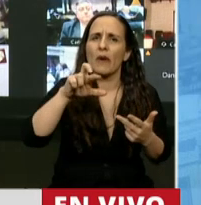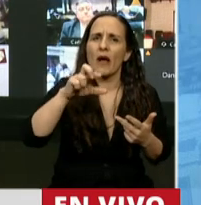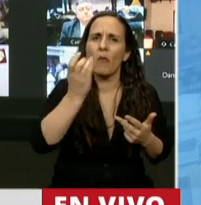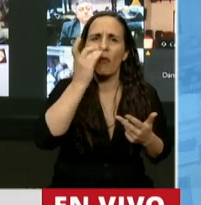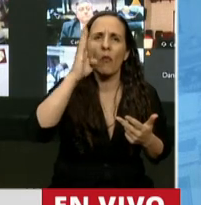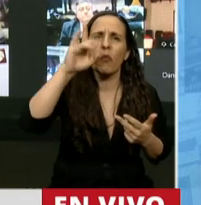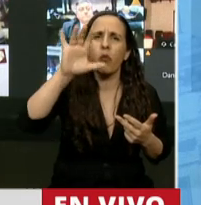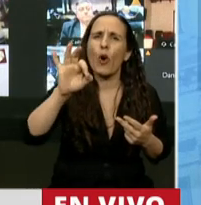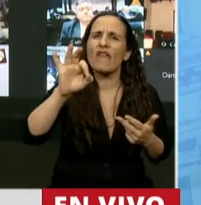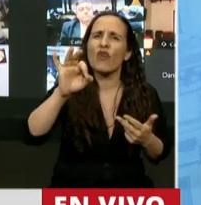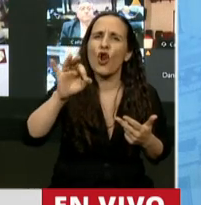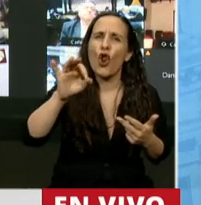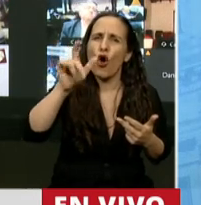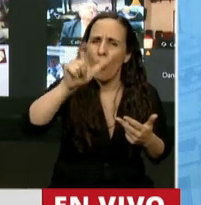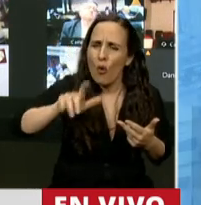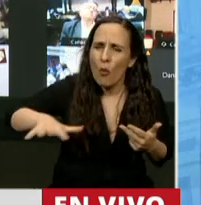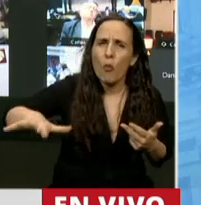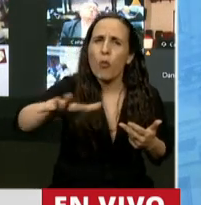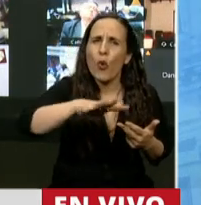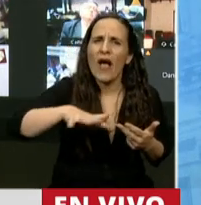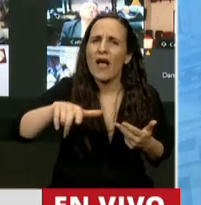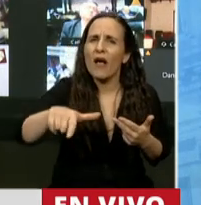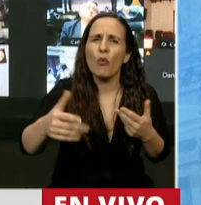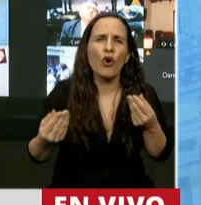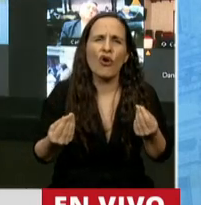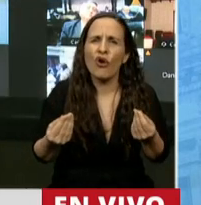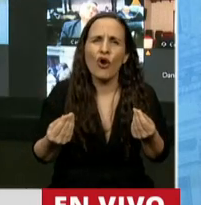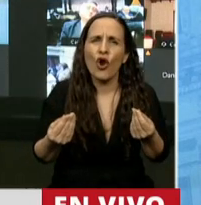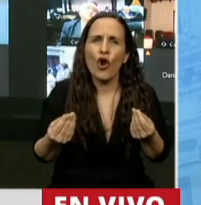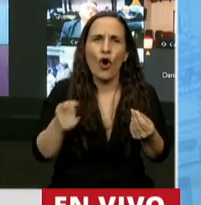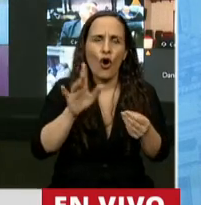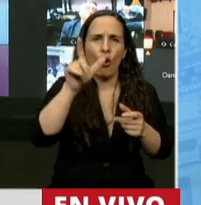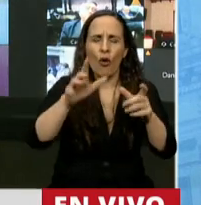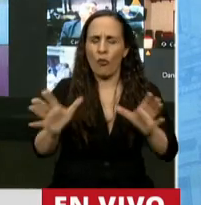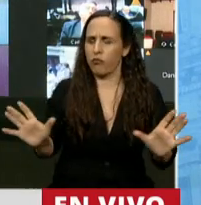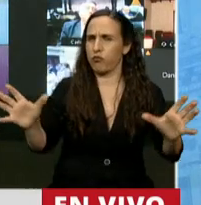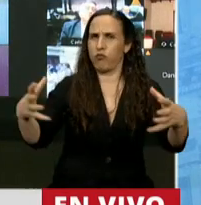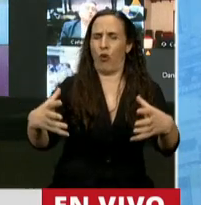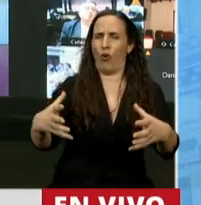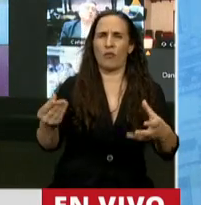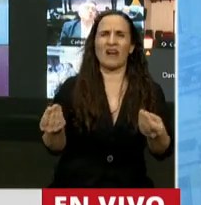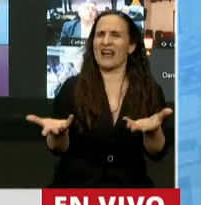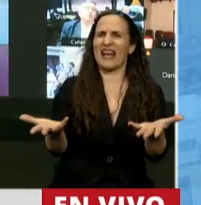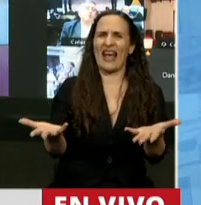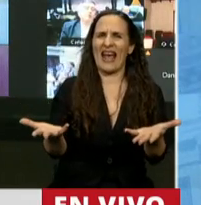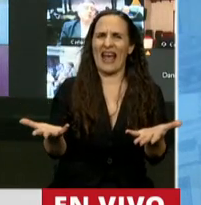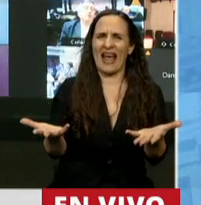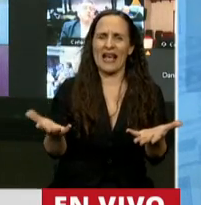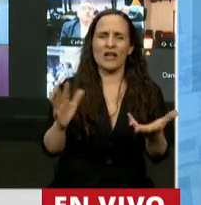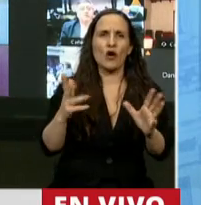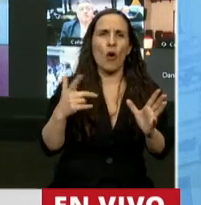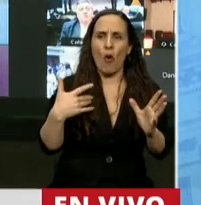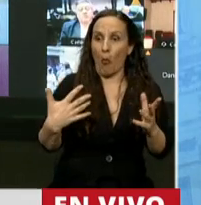Ese pueblo que parece que es una sola entidad abstracta que alguien se puede